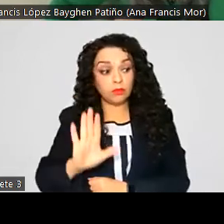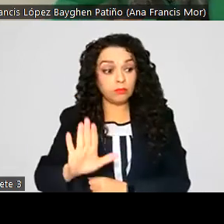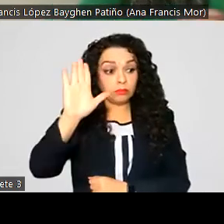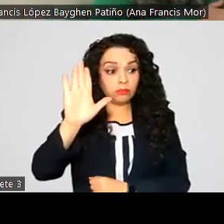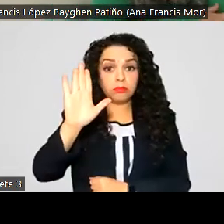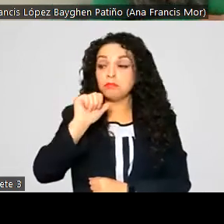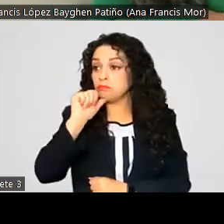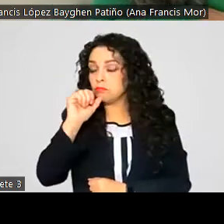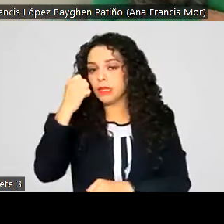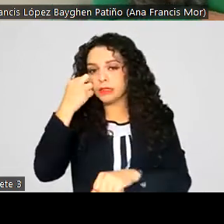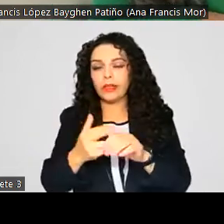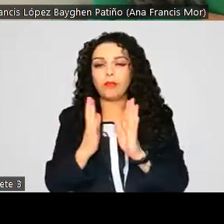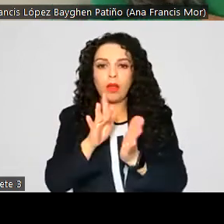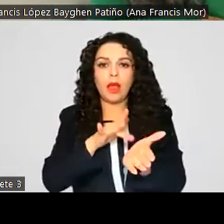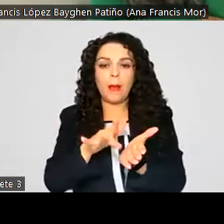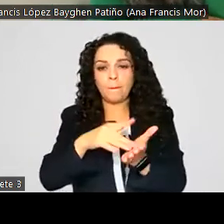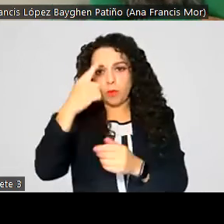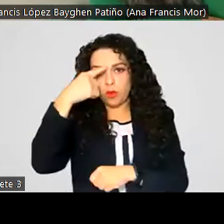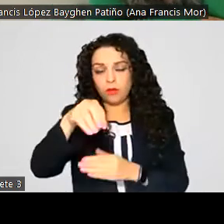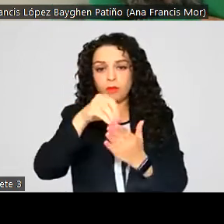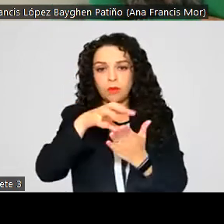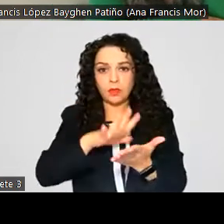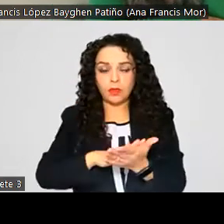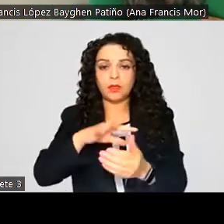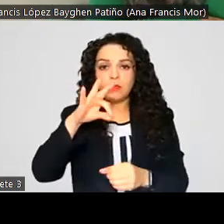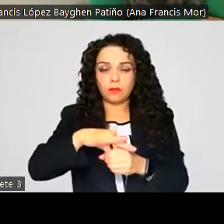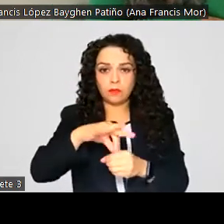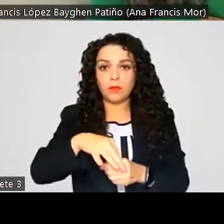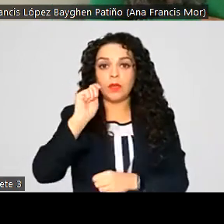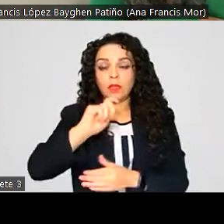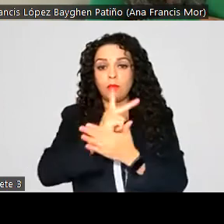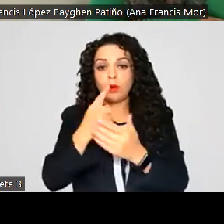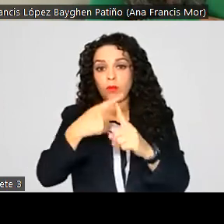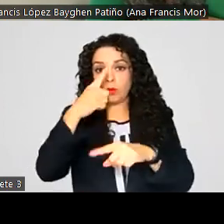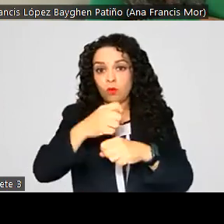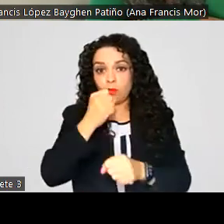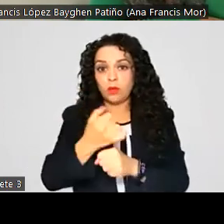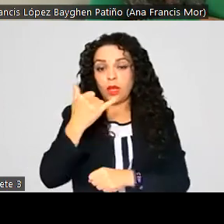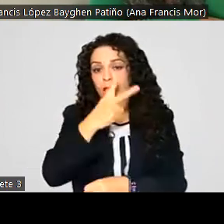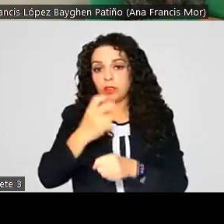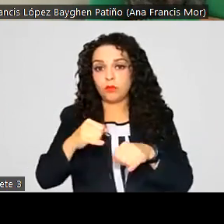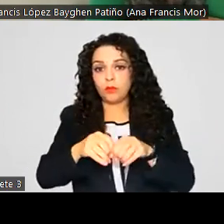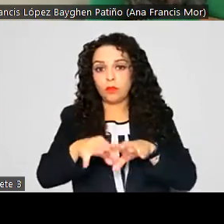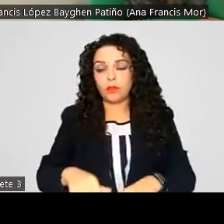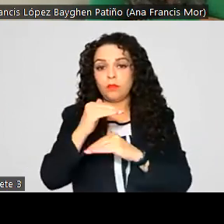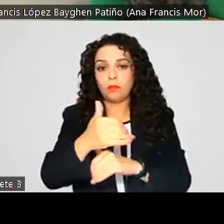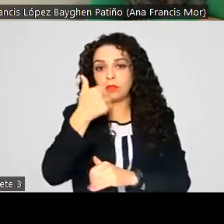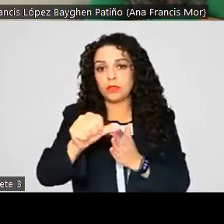apoye solicitando la votación tanto del programa anual como del segundo informe semestral en un solo acto.